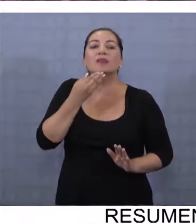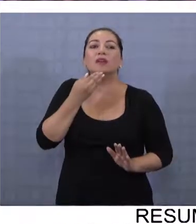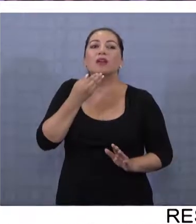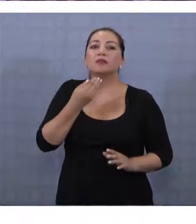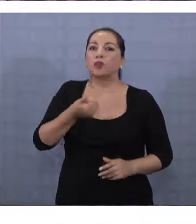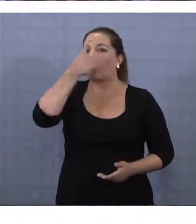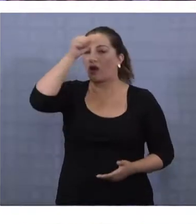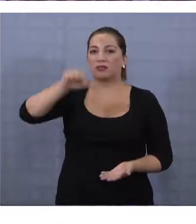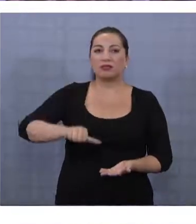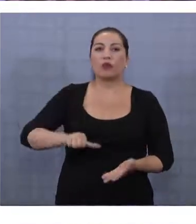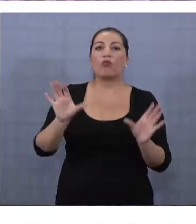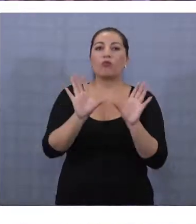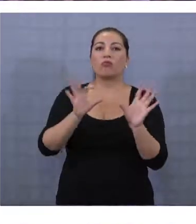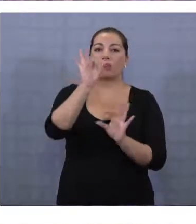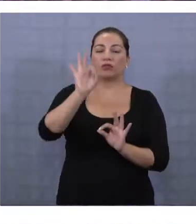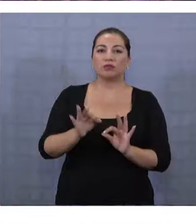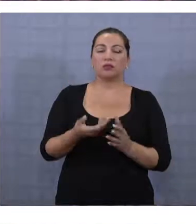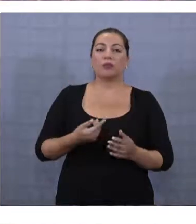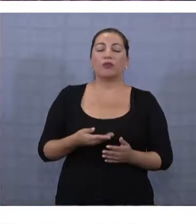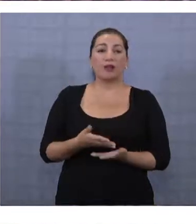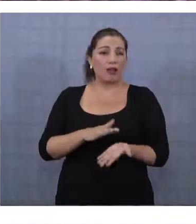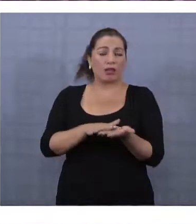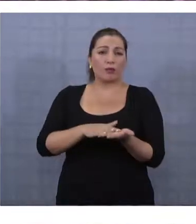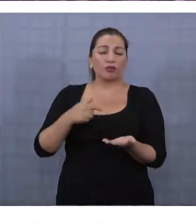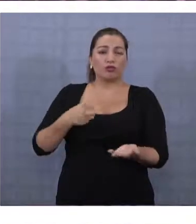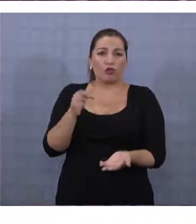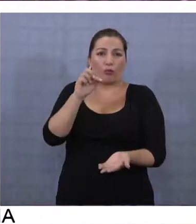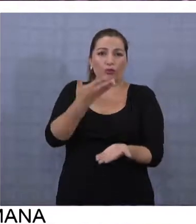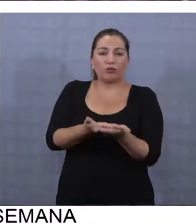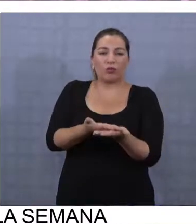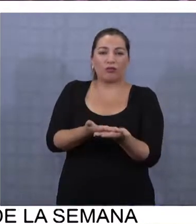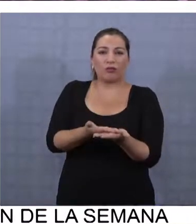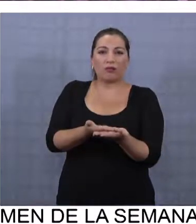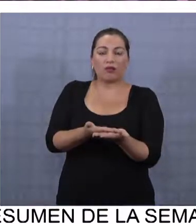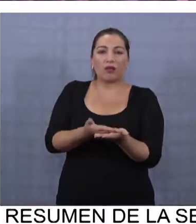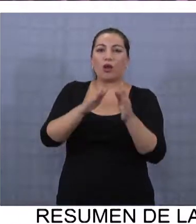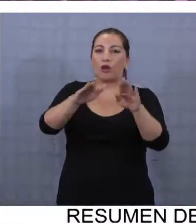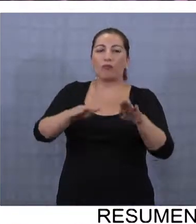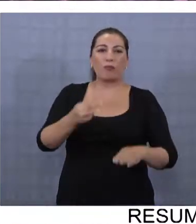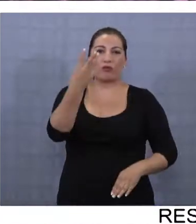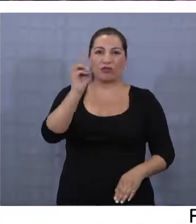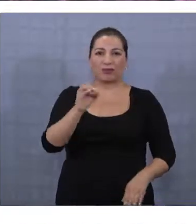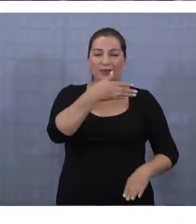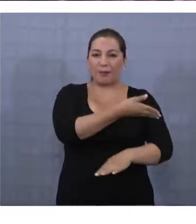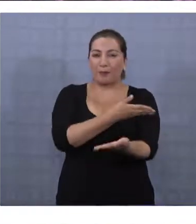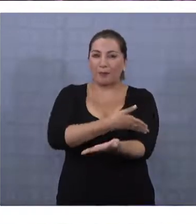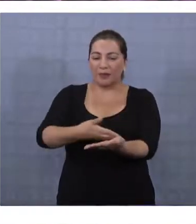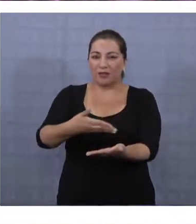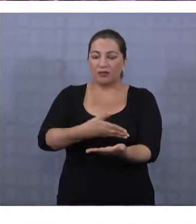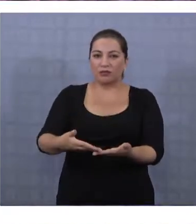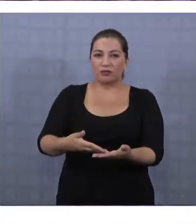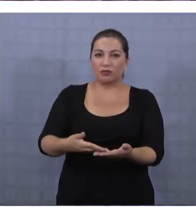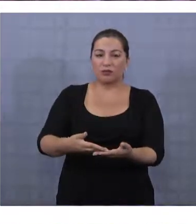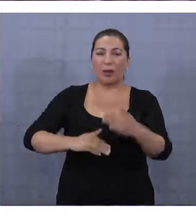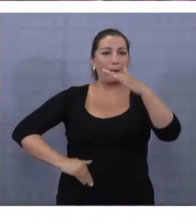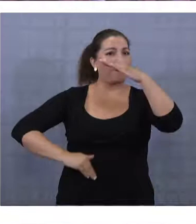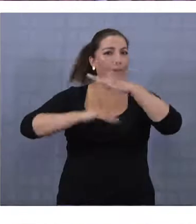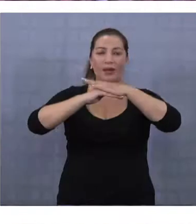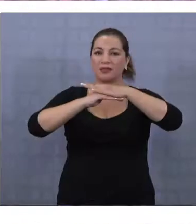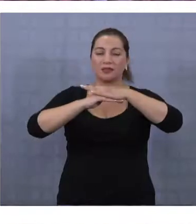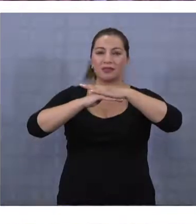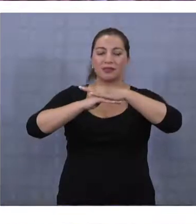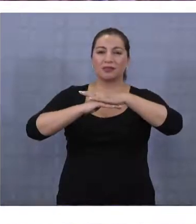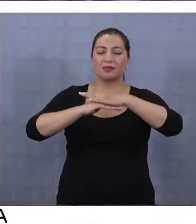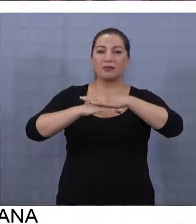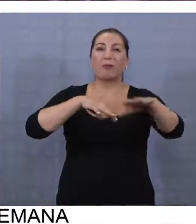castiga con un 10%. O si yo hubiera postulado o me hubieran asignado los fondos, los mismos 30 millones que es por concurso el tope máximo para